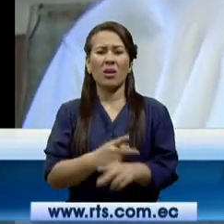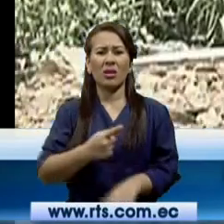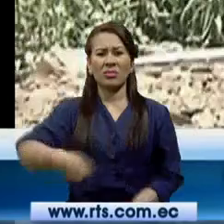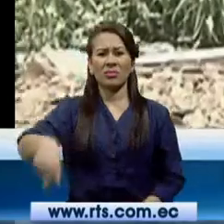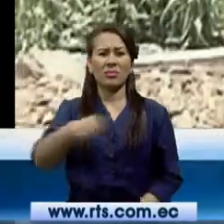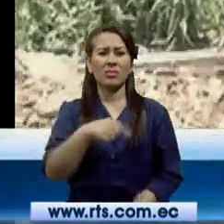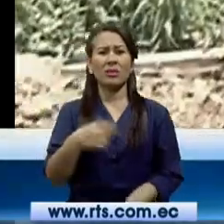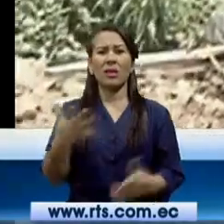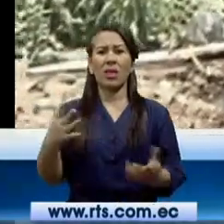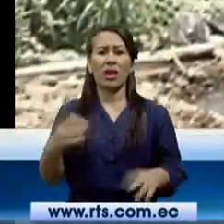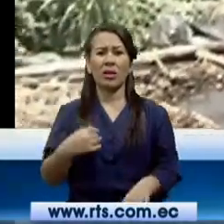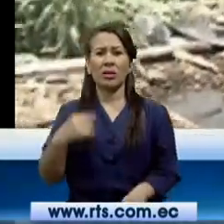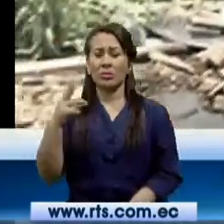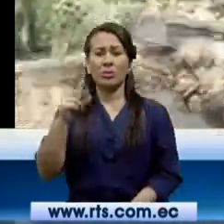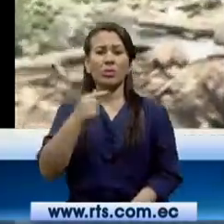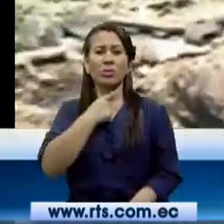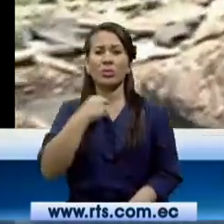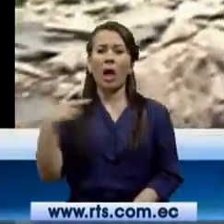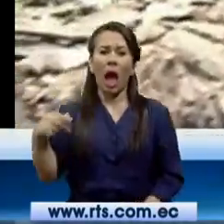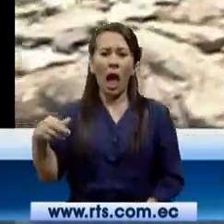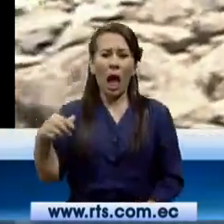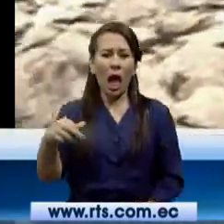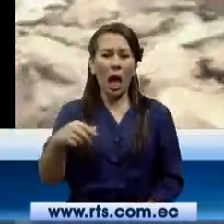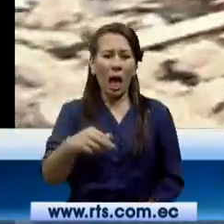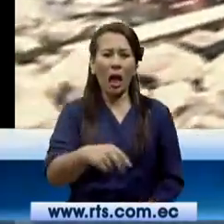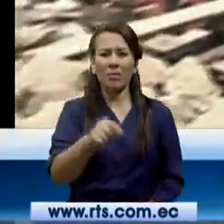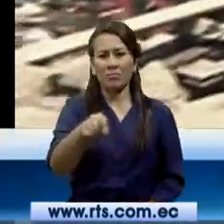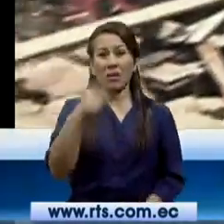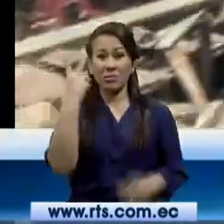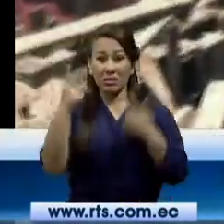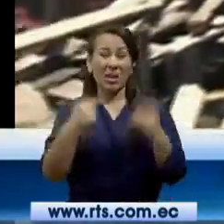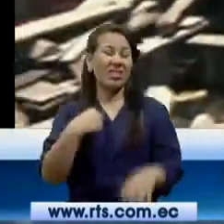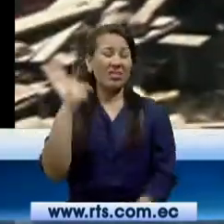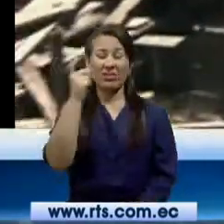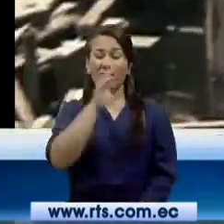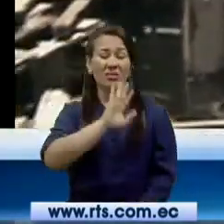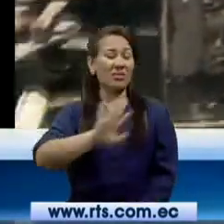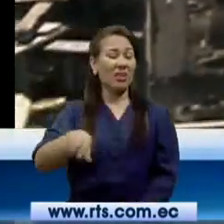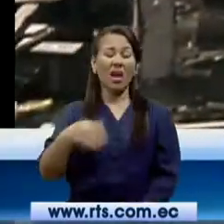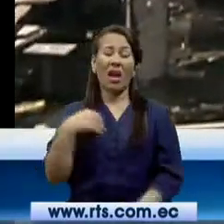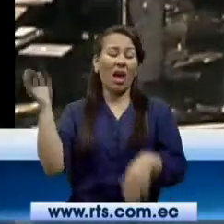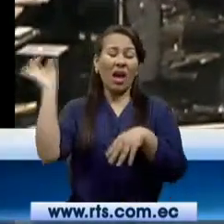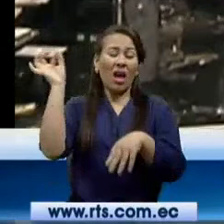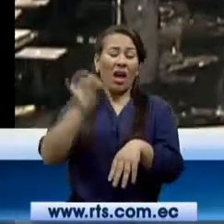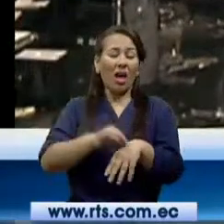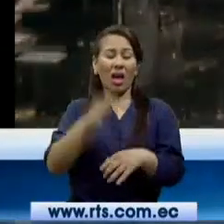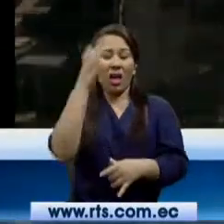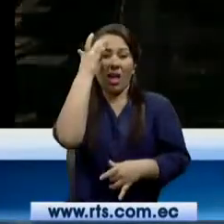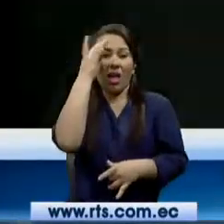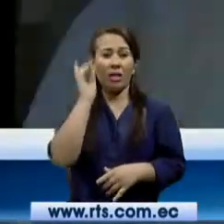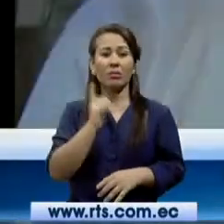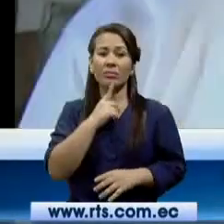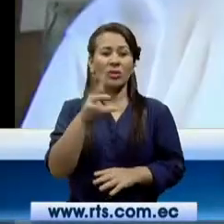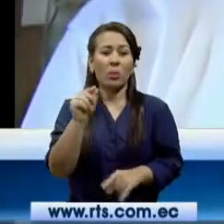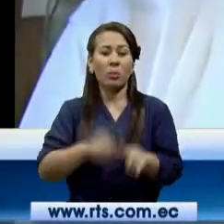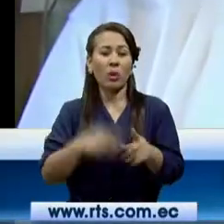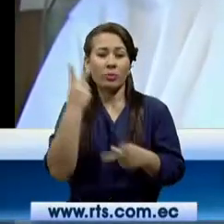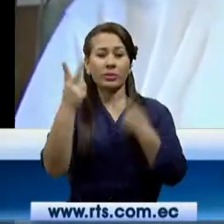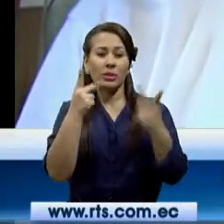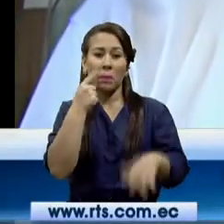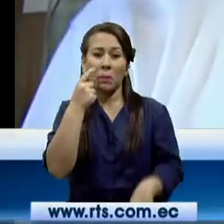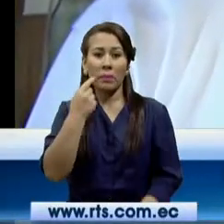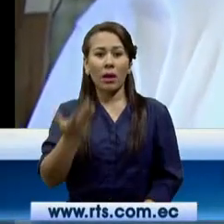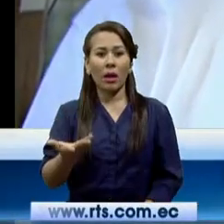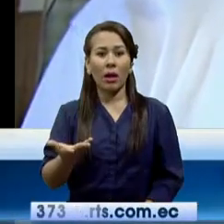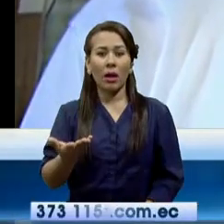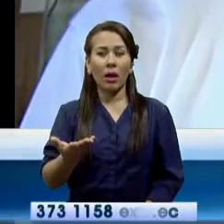urbano. Que ellos no están enseñados a caminar por acá, por donde hay que se pueden infectar, que se pueden enfermar. Entonces ellos